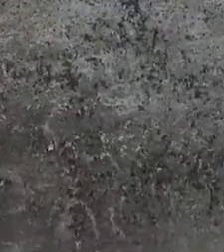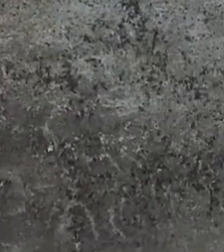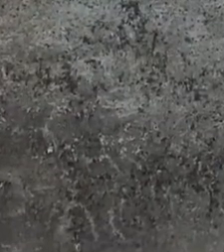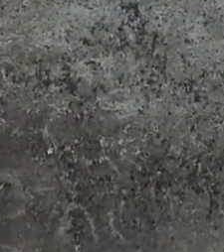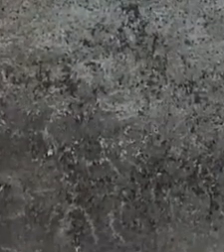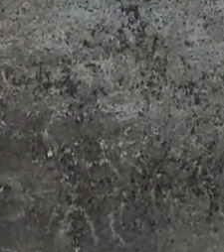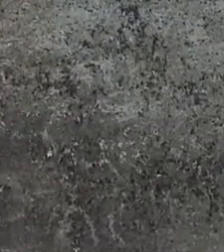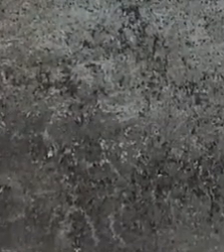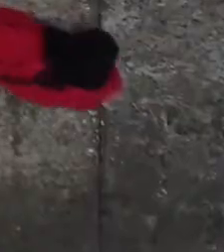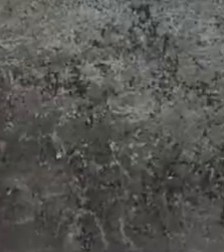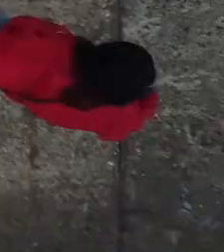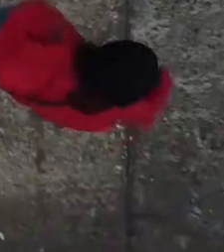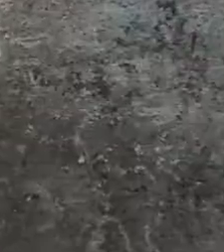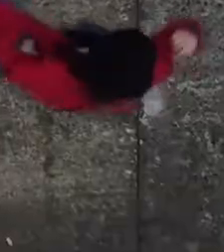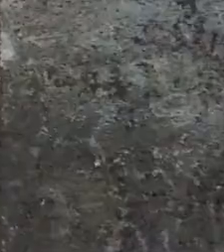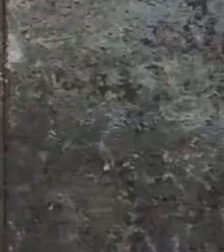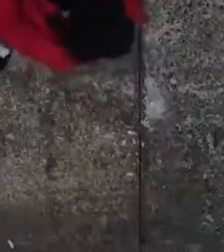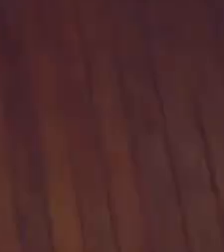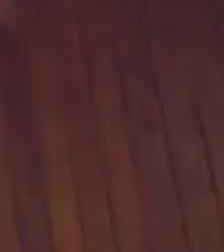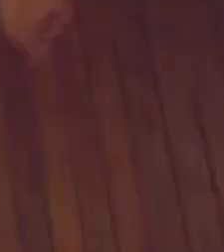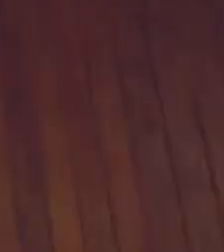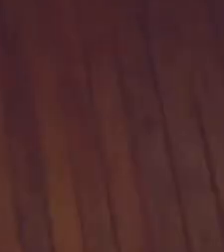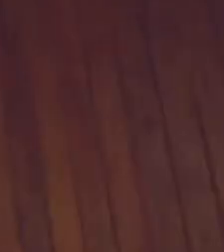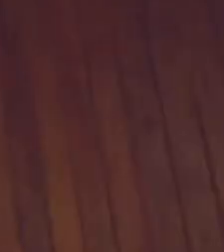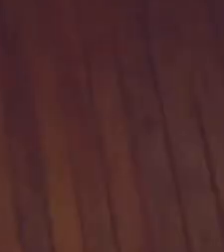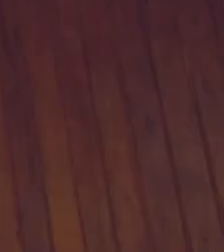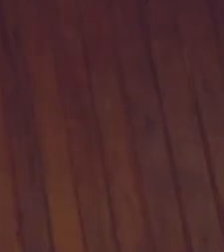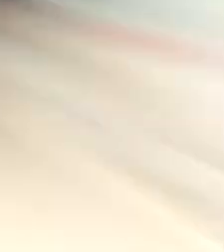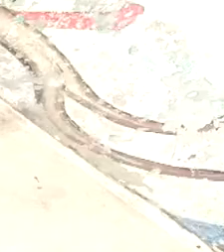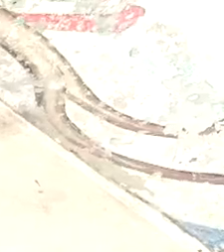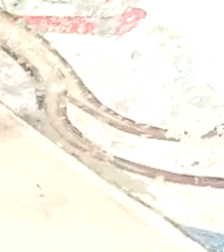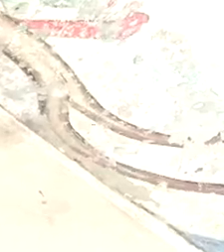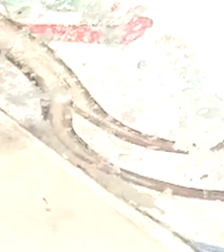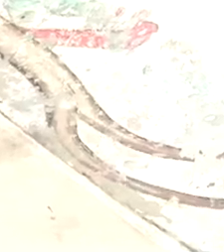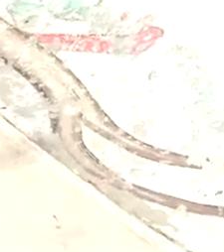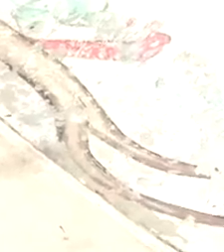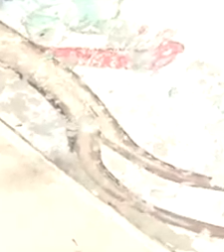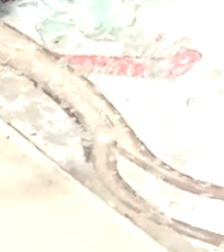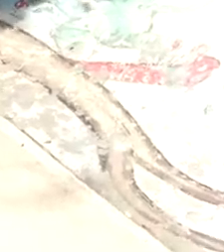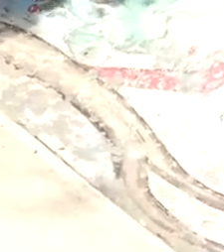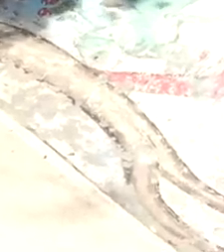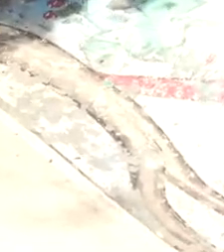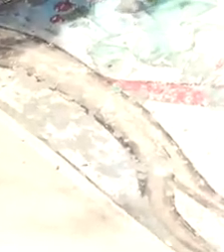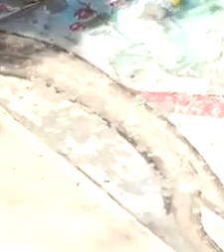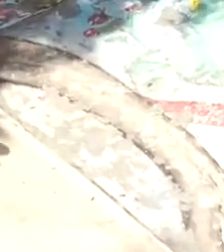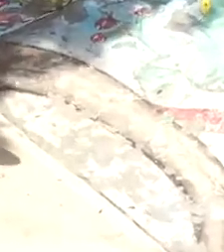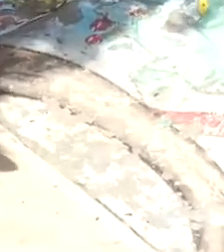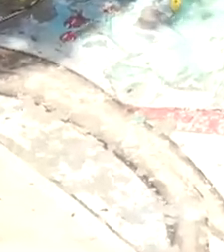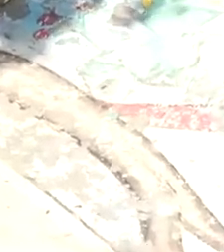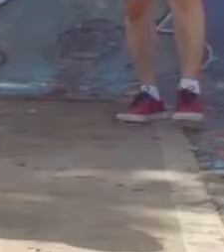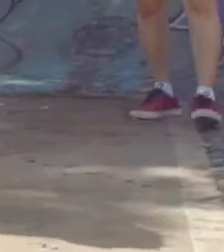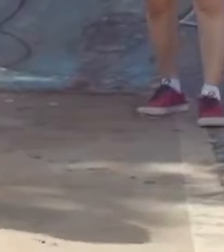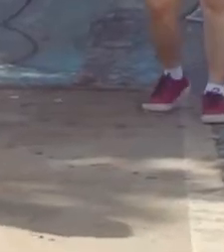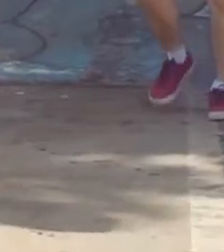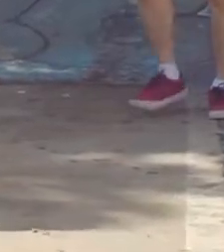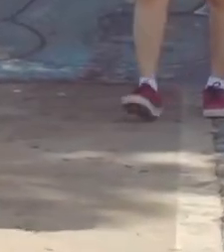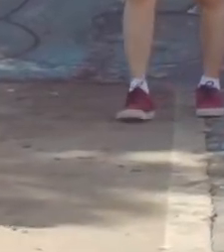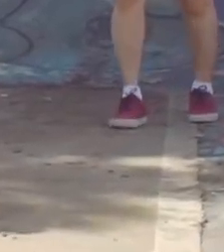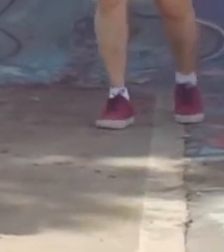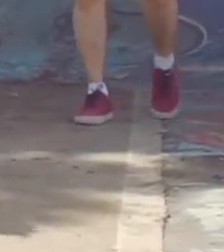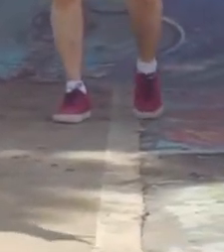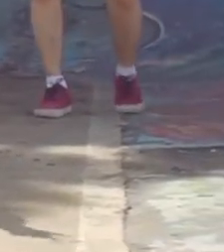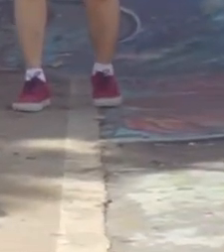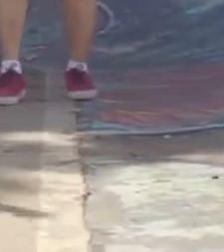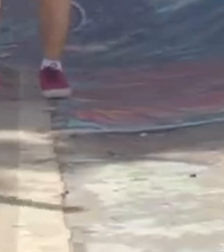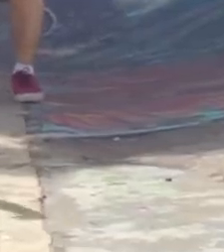Cuido colectivo, hip hop, hip hop, preventivo. El cuido es colectivo, porque